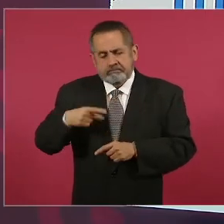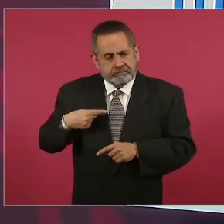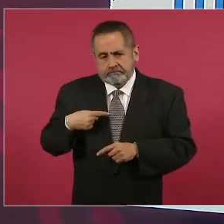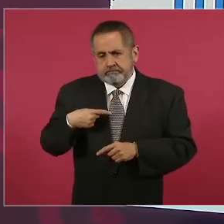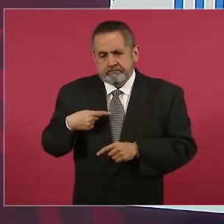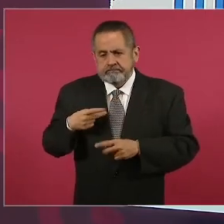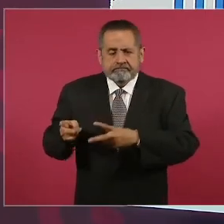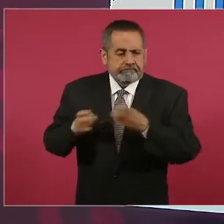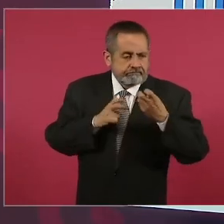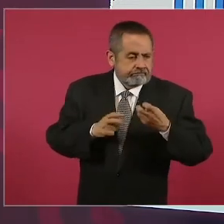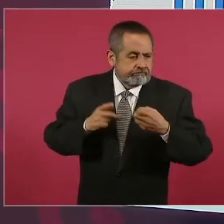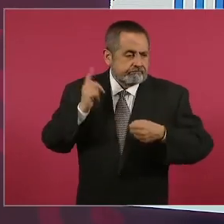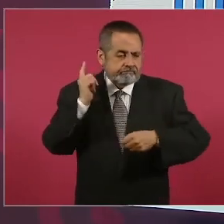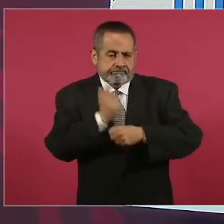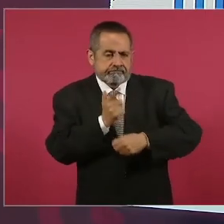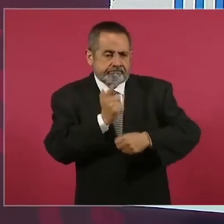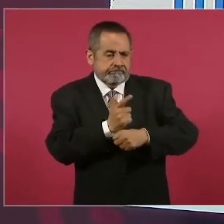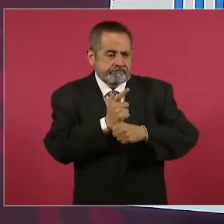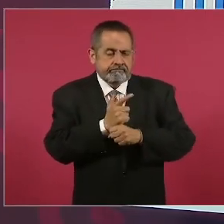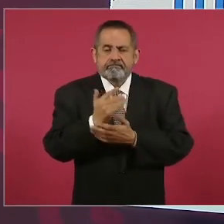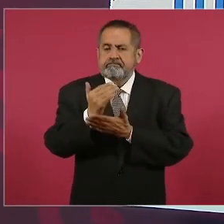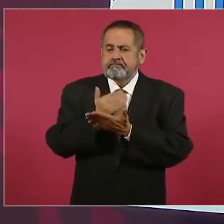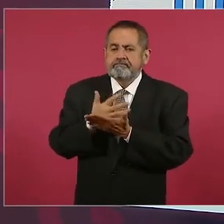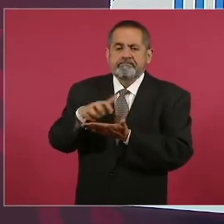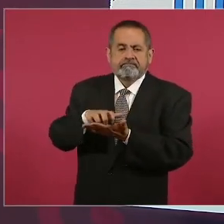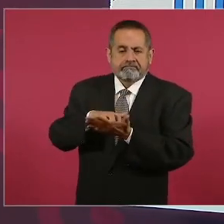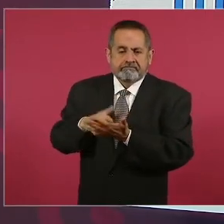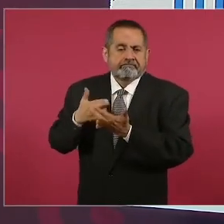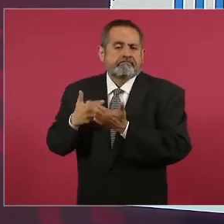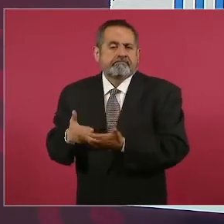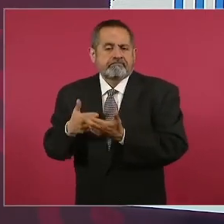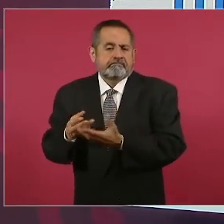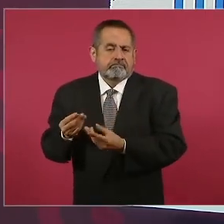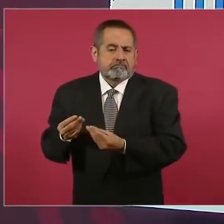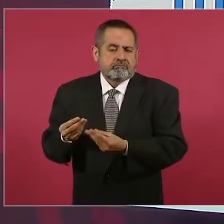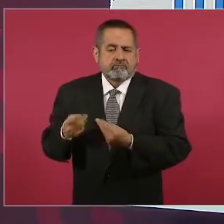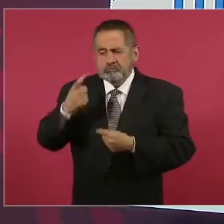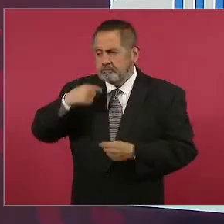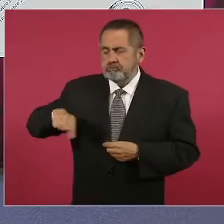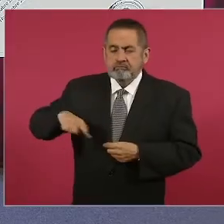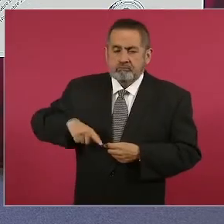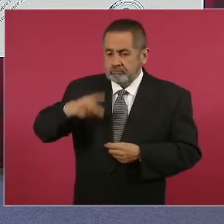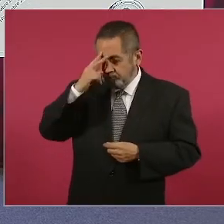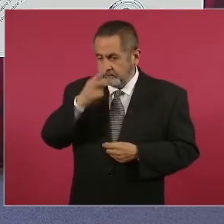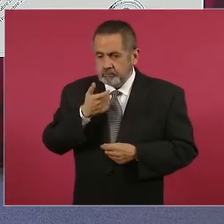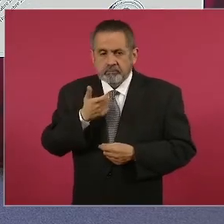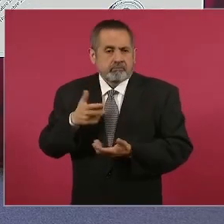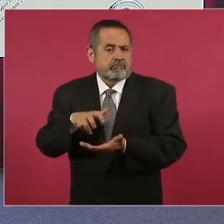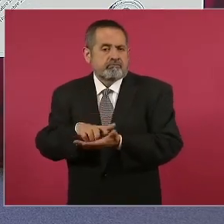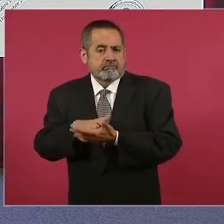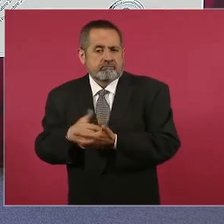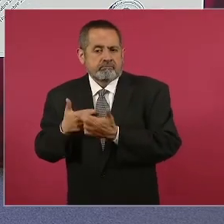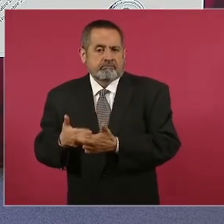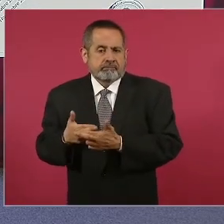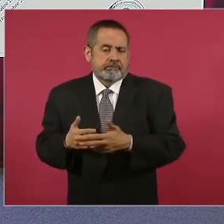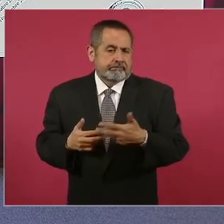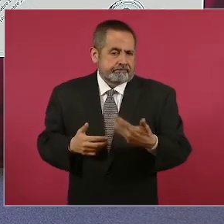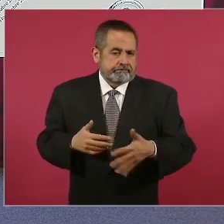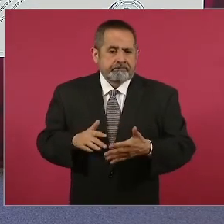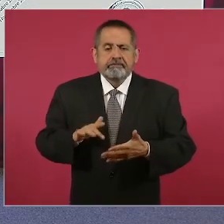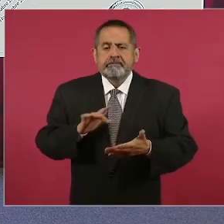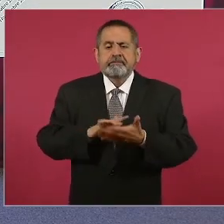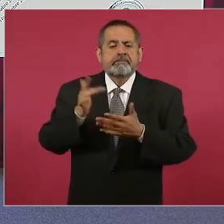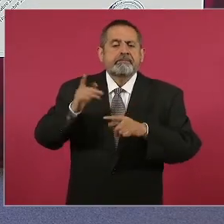hidrocarburos es muy importante para el gobierno de México y pues es gracias